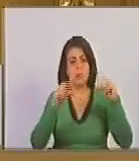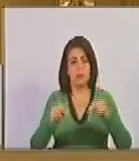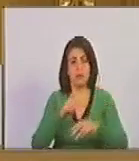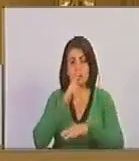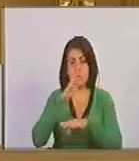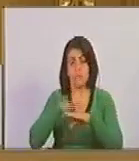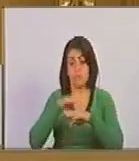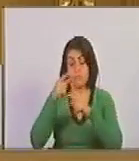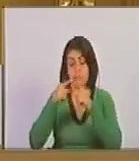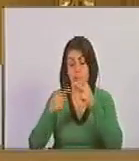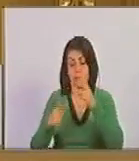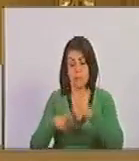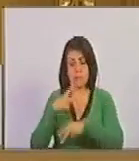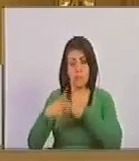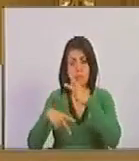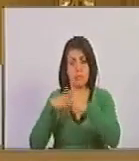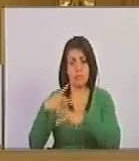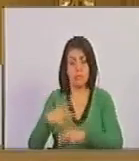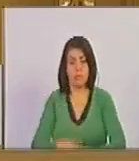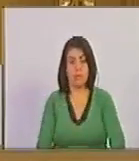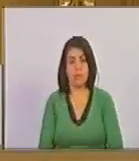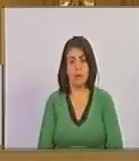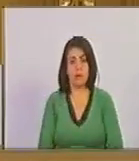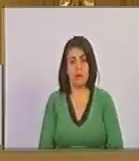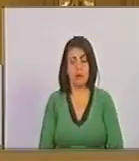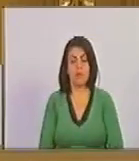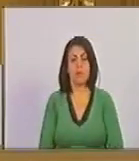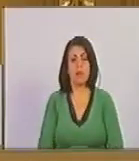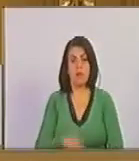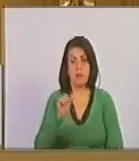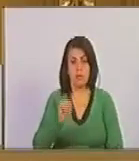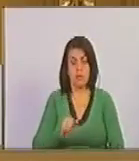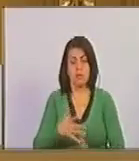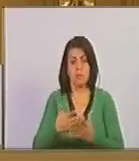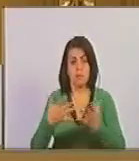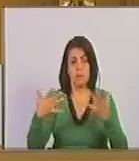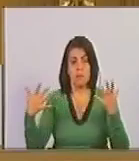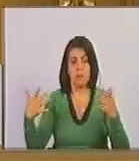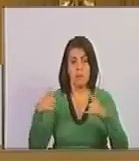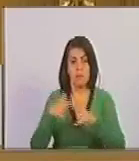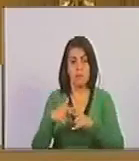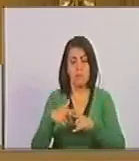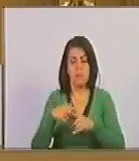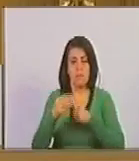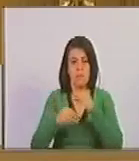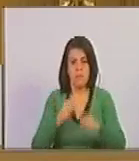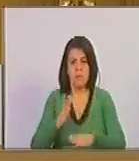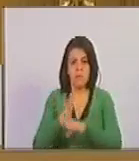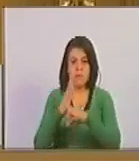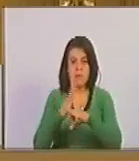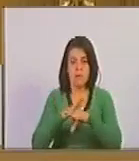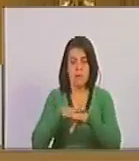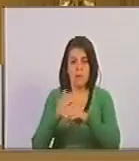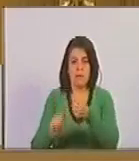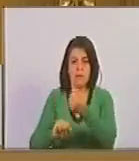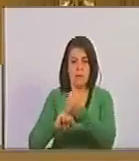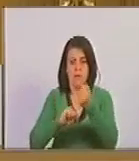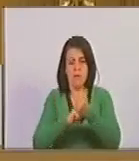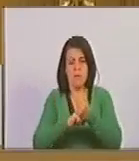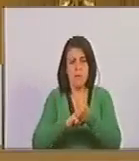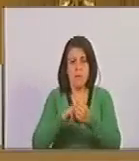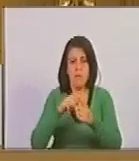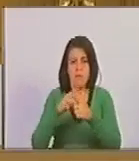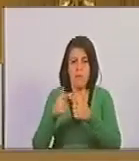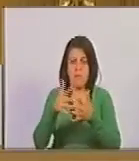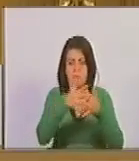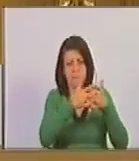involucrada en ese proceso. Y se monta un gran que la contra, apoyado por de Estados